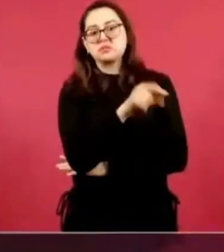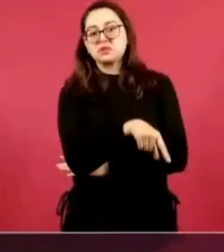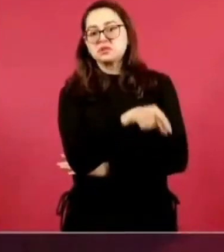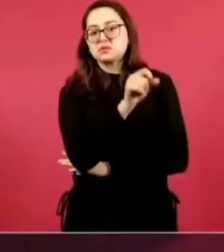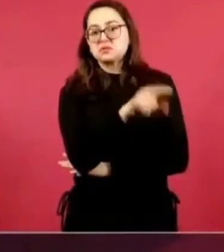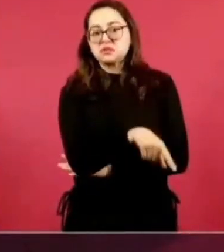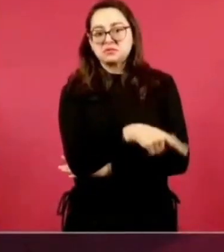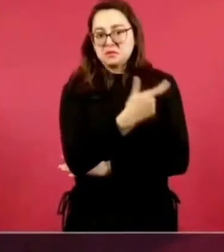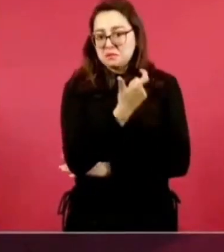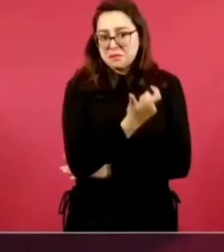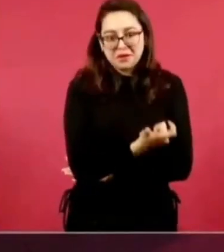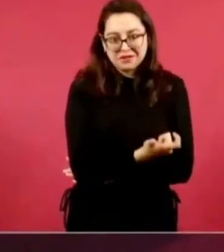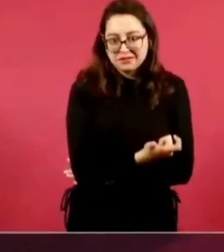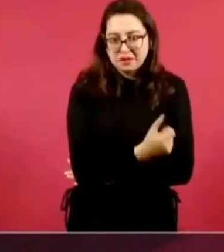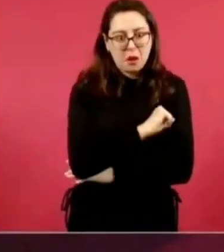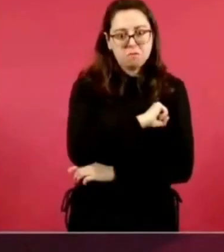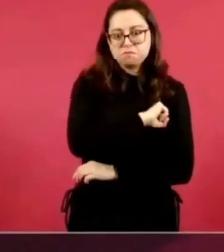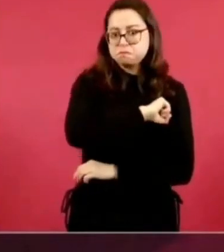haya inflación.